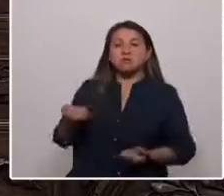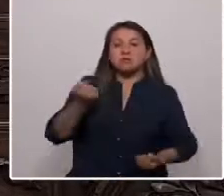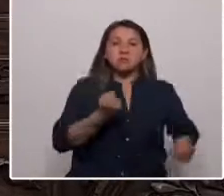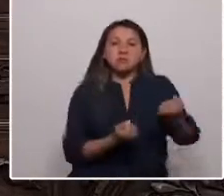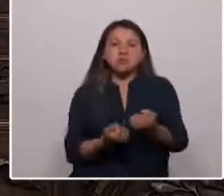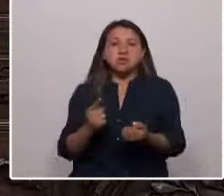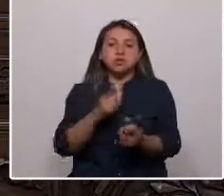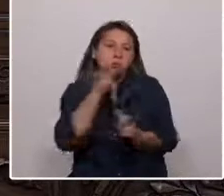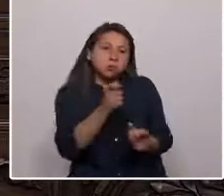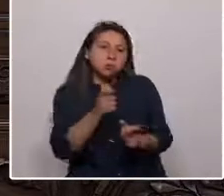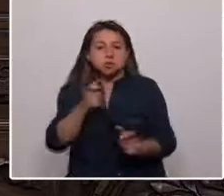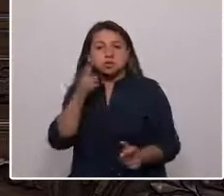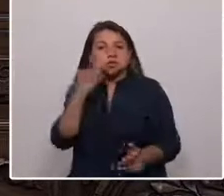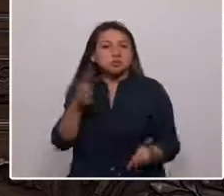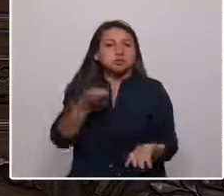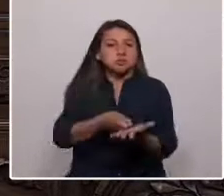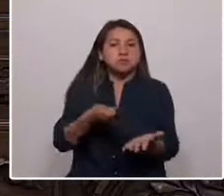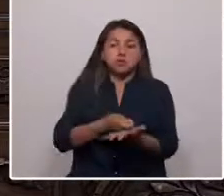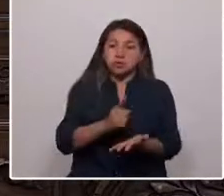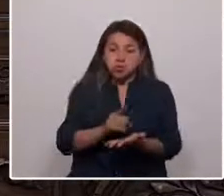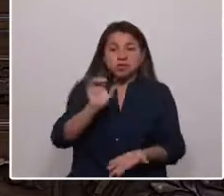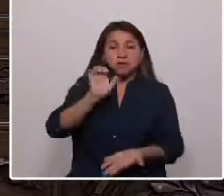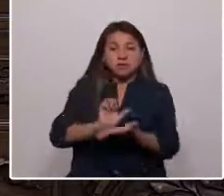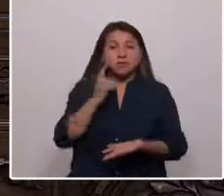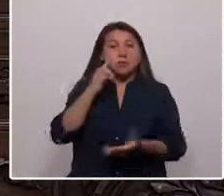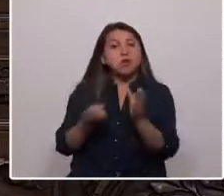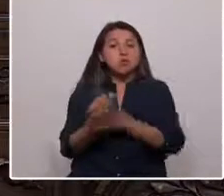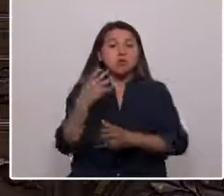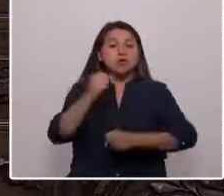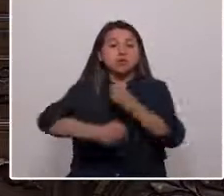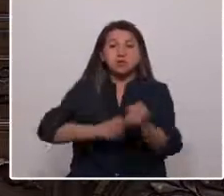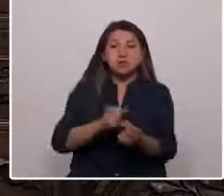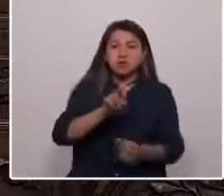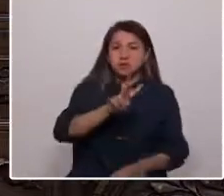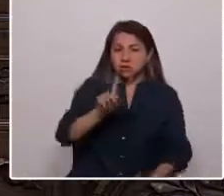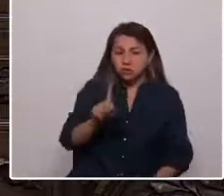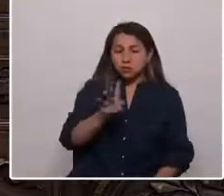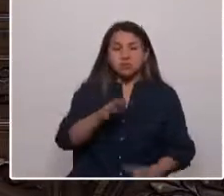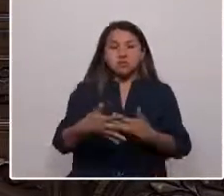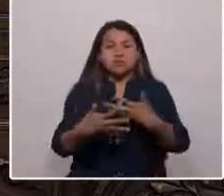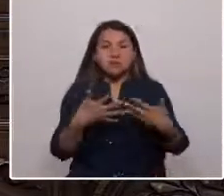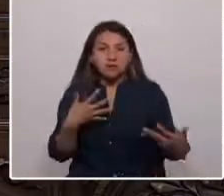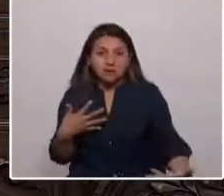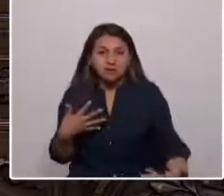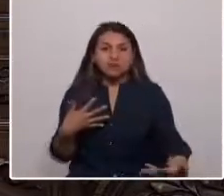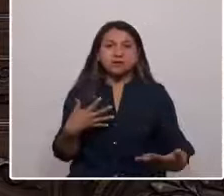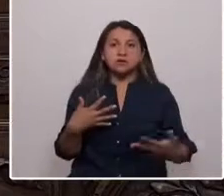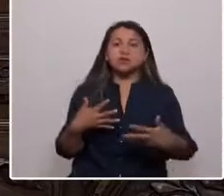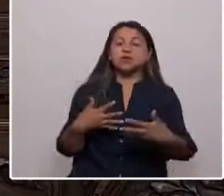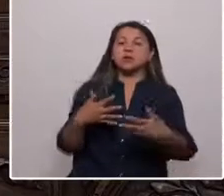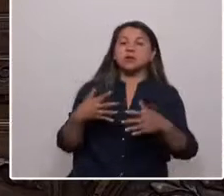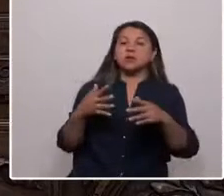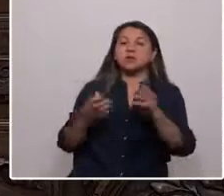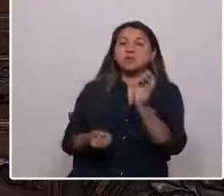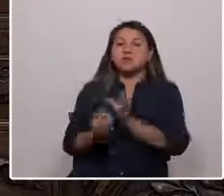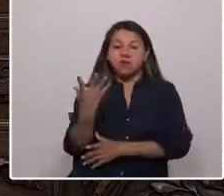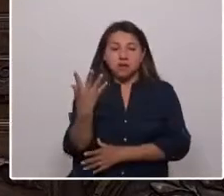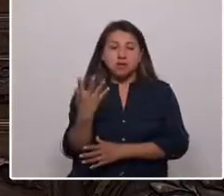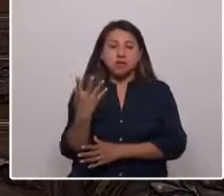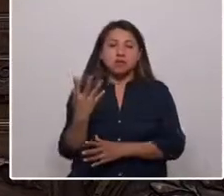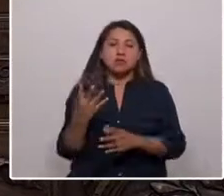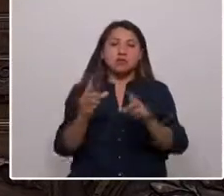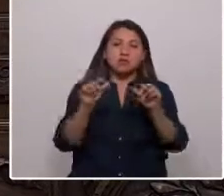controlador, un Estado para el siglo XXI, transparente, meritocrático y moderno. Una